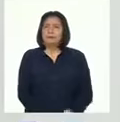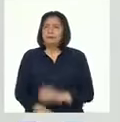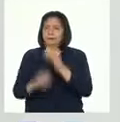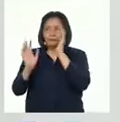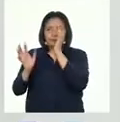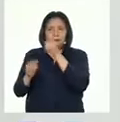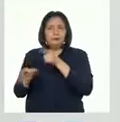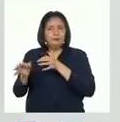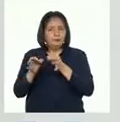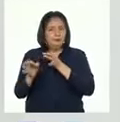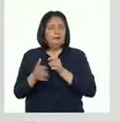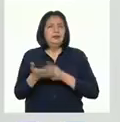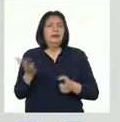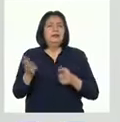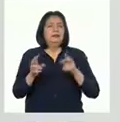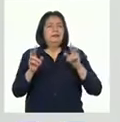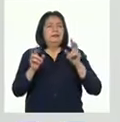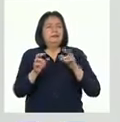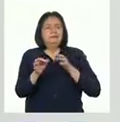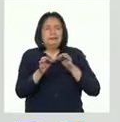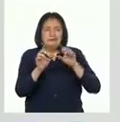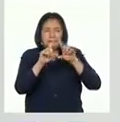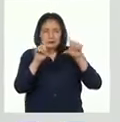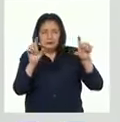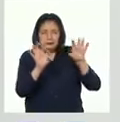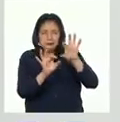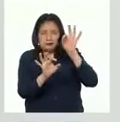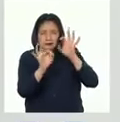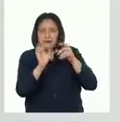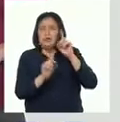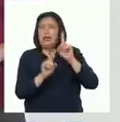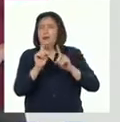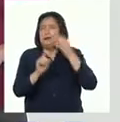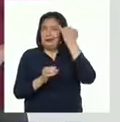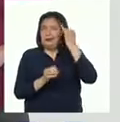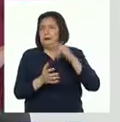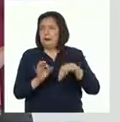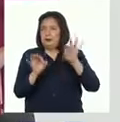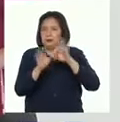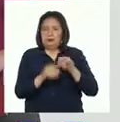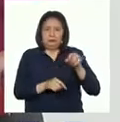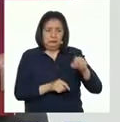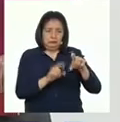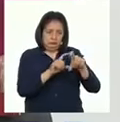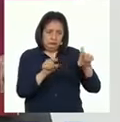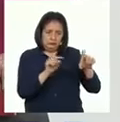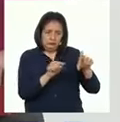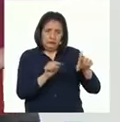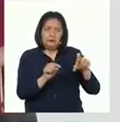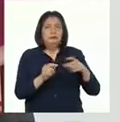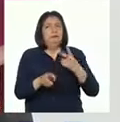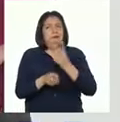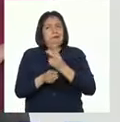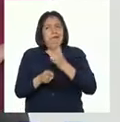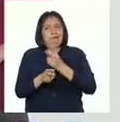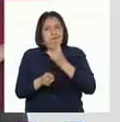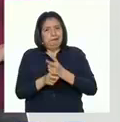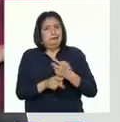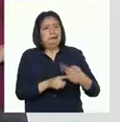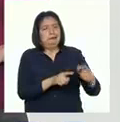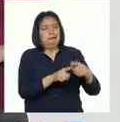Escuchemos su explicación sobre de qué trata el texto y si han encontrado alguna idea principal. Este párrafo nos invita a cuidar la